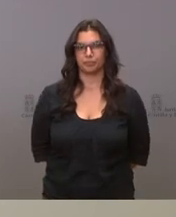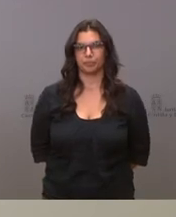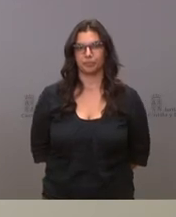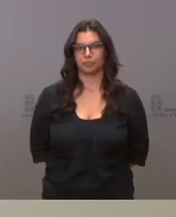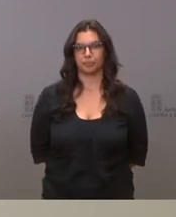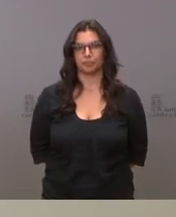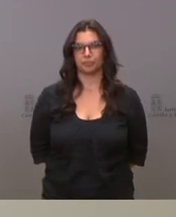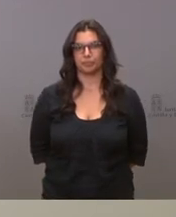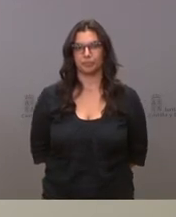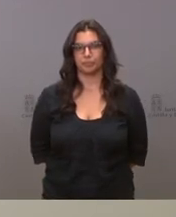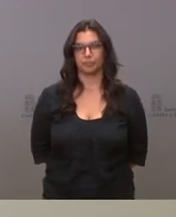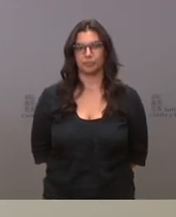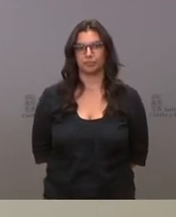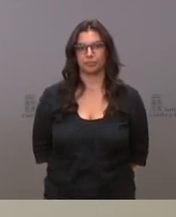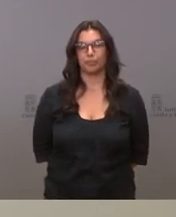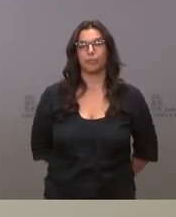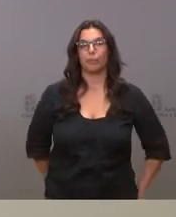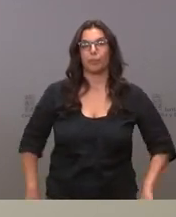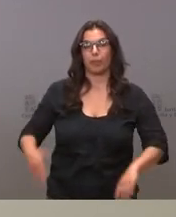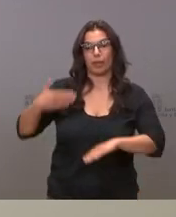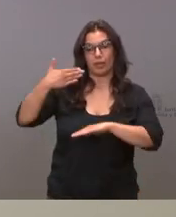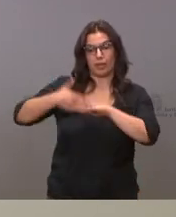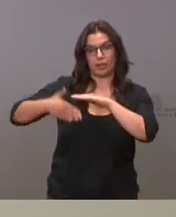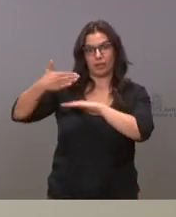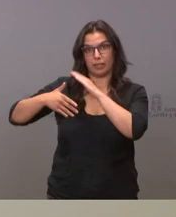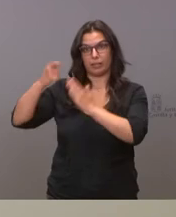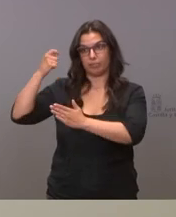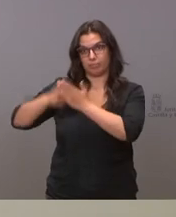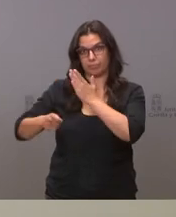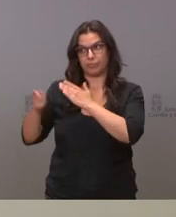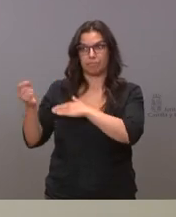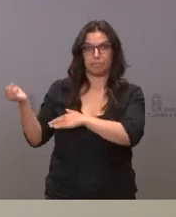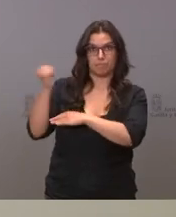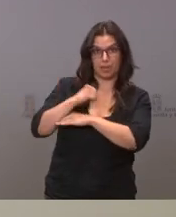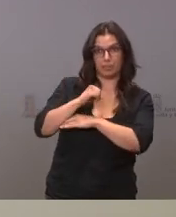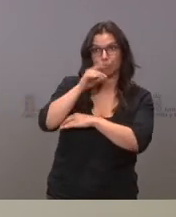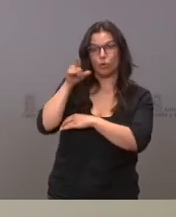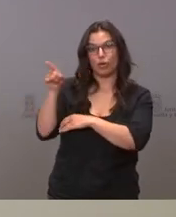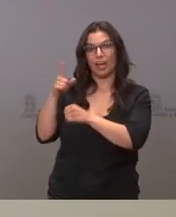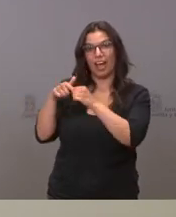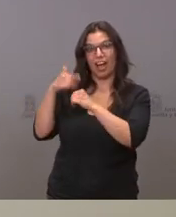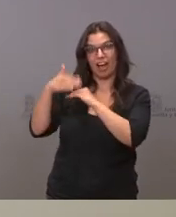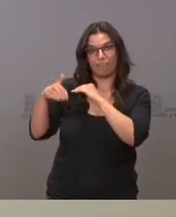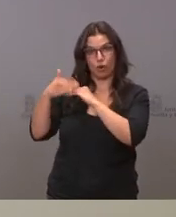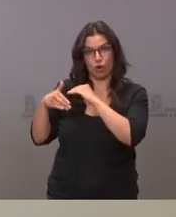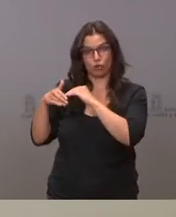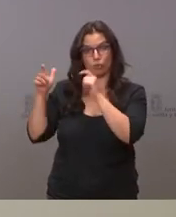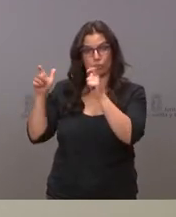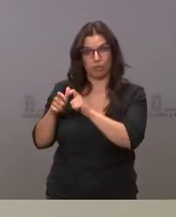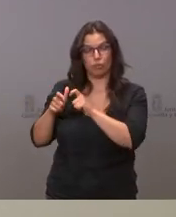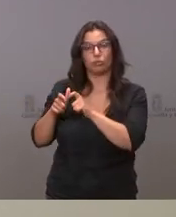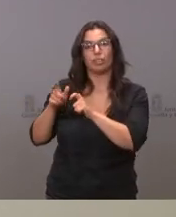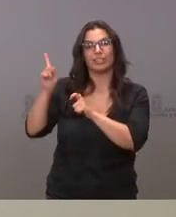Es más restrictivo entre otras cosas porque reduce los aforos y los horarios pero es que lo reduce incluso en el nivel 1